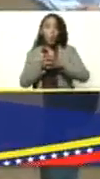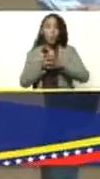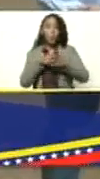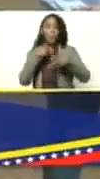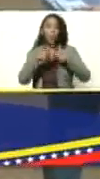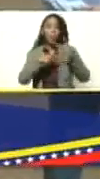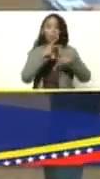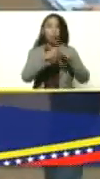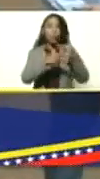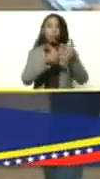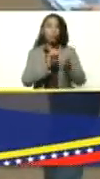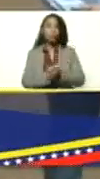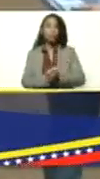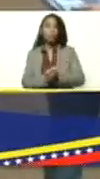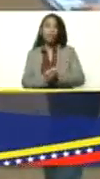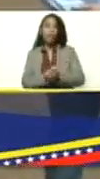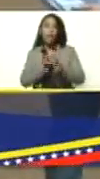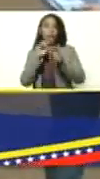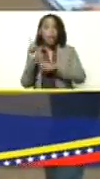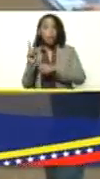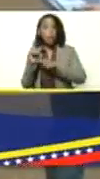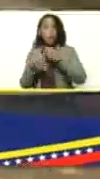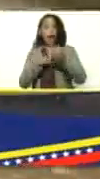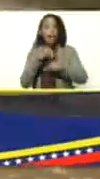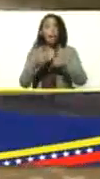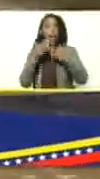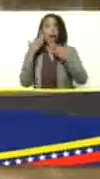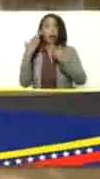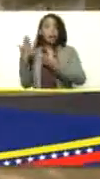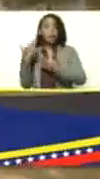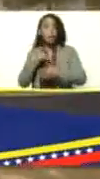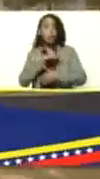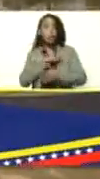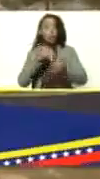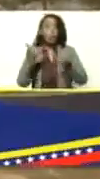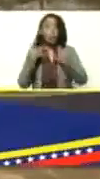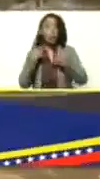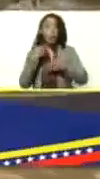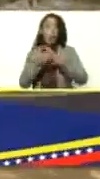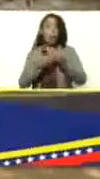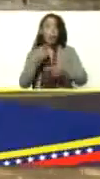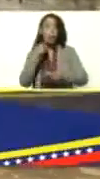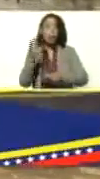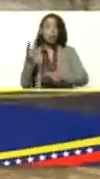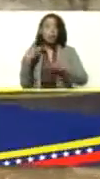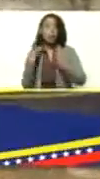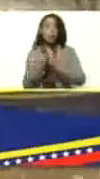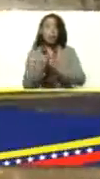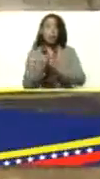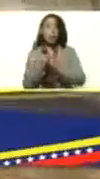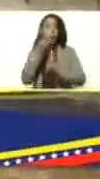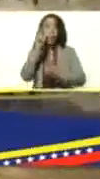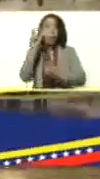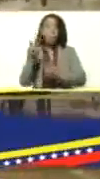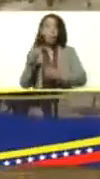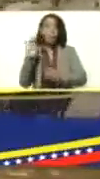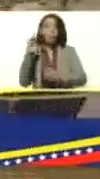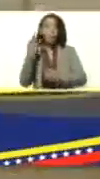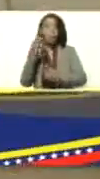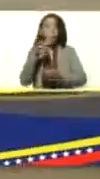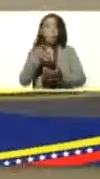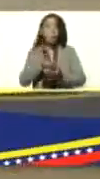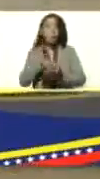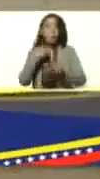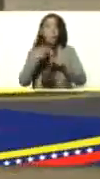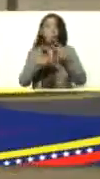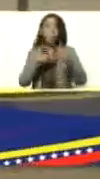y bueno eso es parte de convertirnos a nosotros como lo decía el compañero Mauro en el tercer estado de